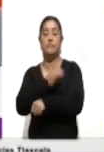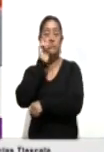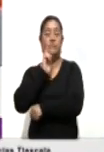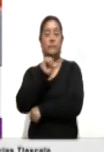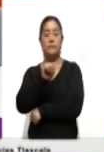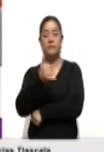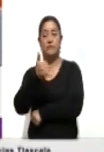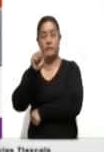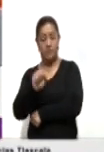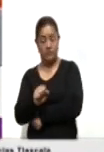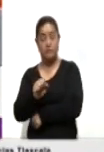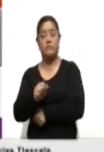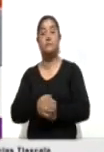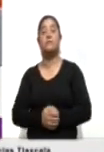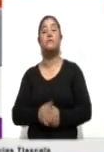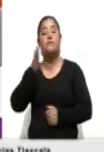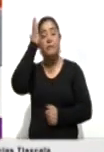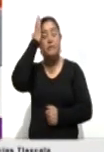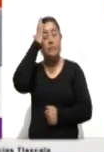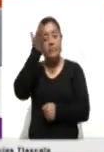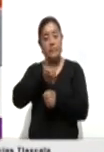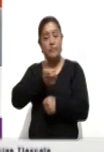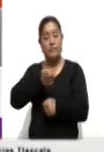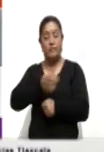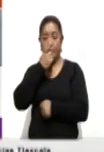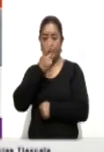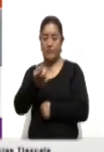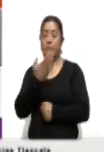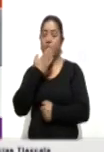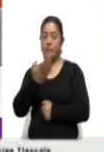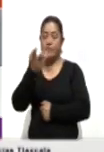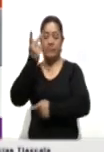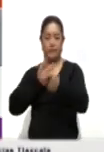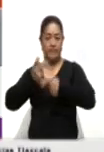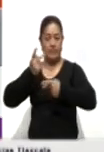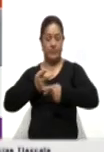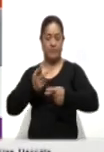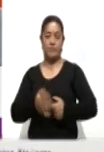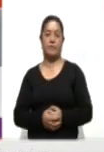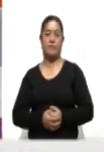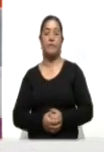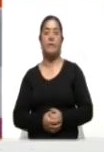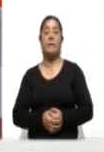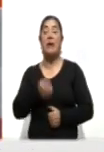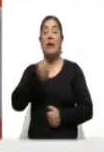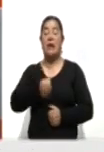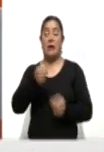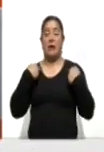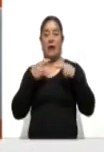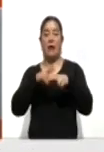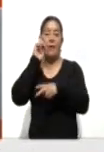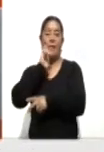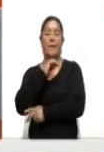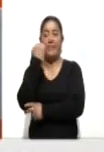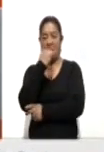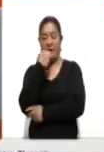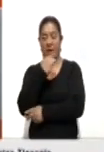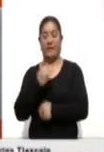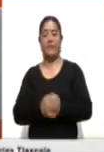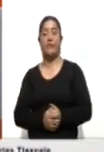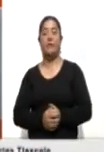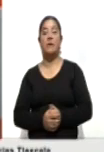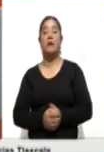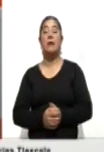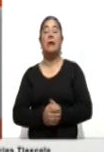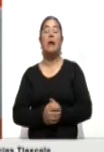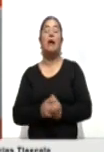Islet Lira, quien es titular de este espacio. Le doy, por supuesto, la más cordial bienvenida. Saludamos a la maestra Miroslava Amador,